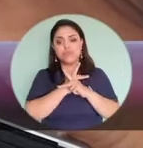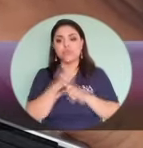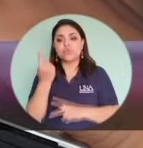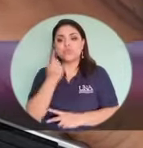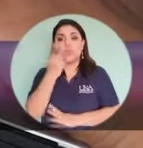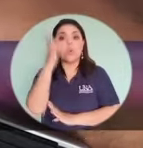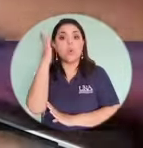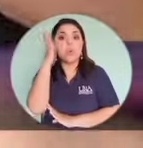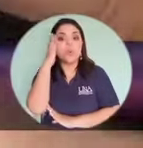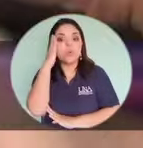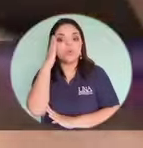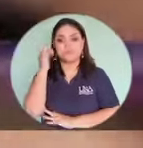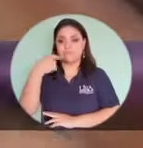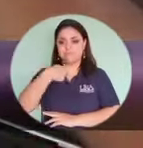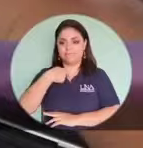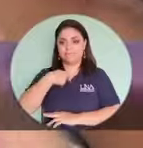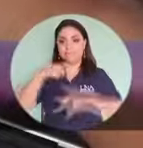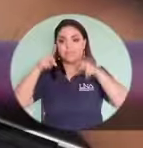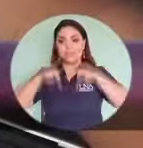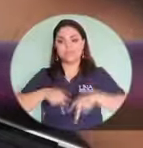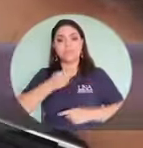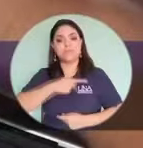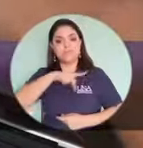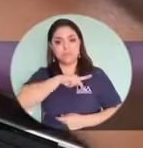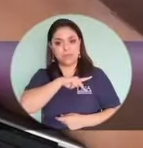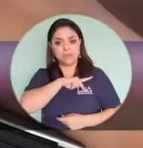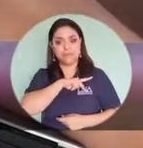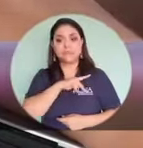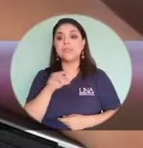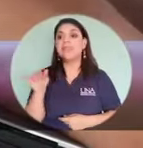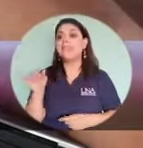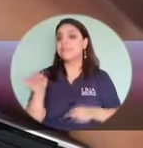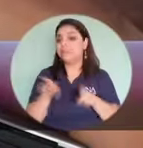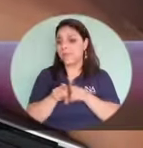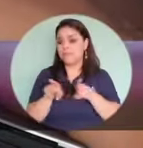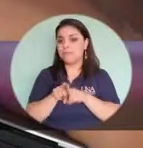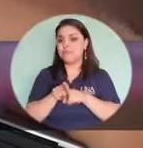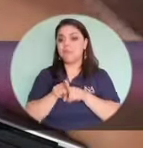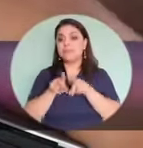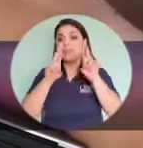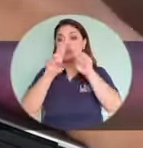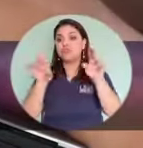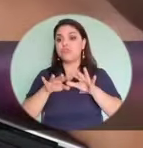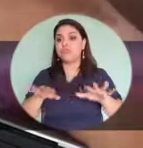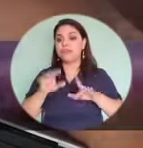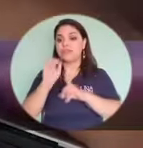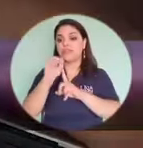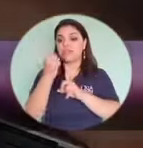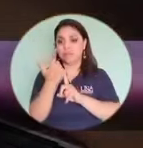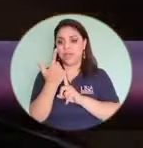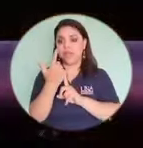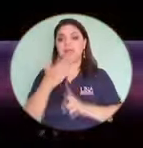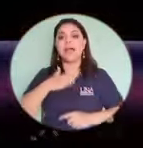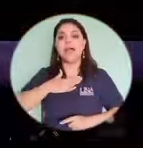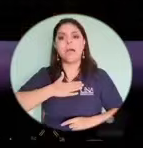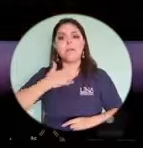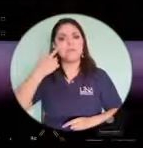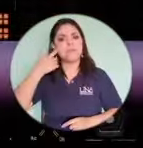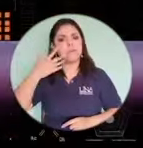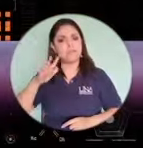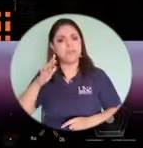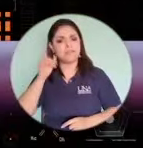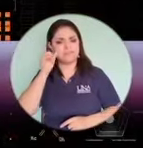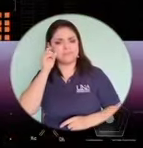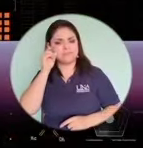conocimiento de esa persona. Y igualmente las redes sociales, a mí me parece bastante irónico